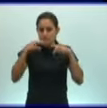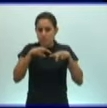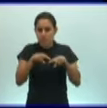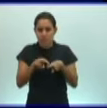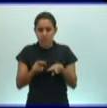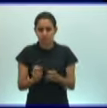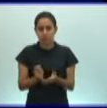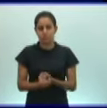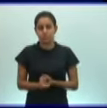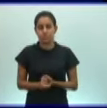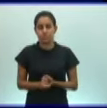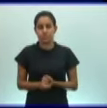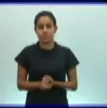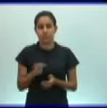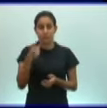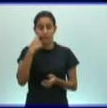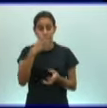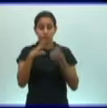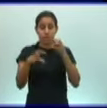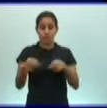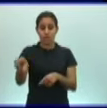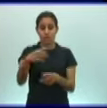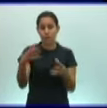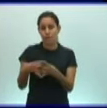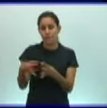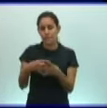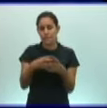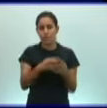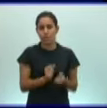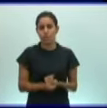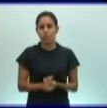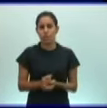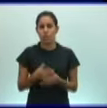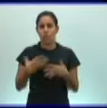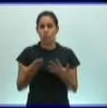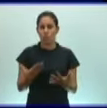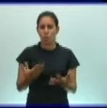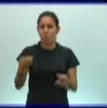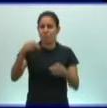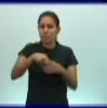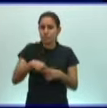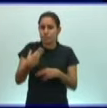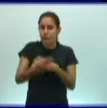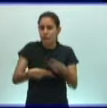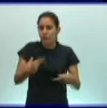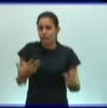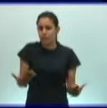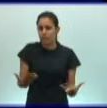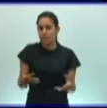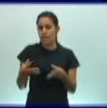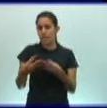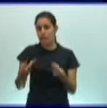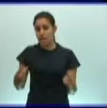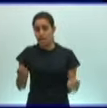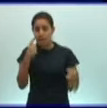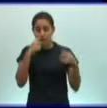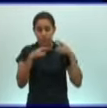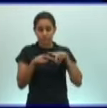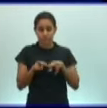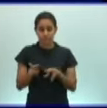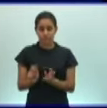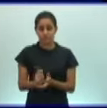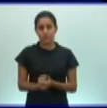aquí como en estos grupos ya se está viendo como conquistan el hábitat terrestre. Es algo superior a grupos de menor complejidad